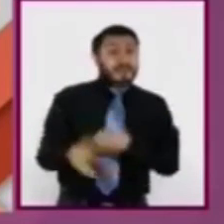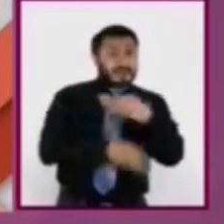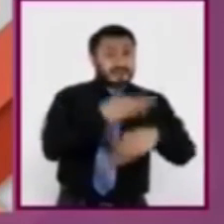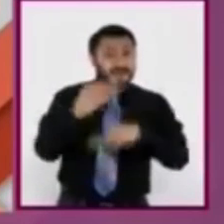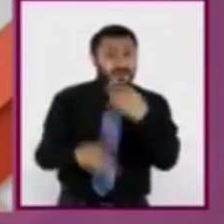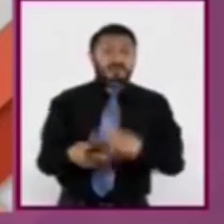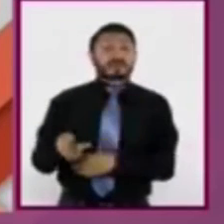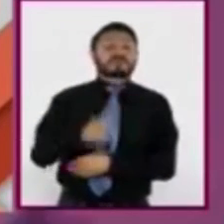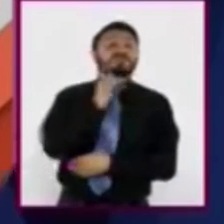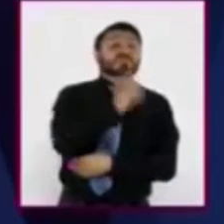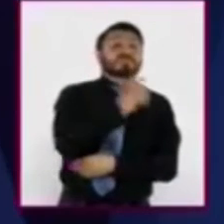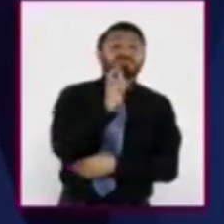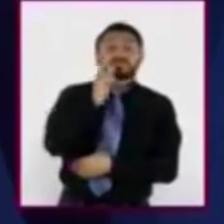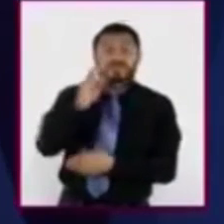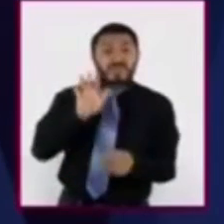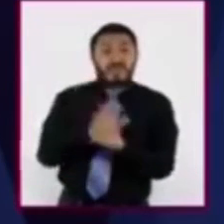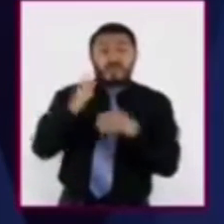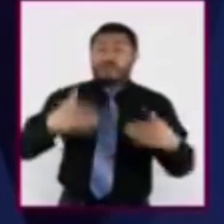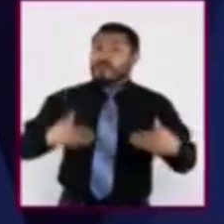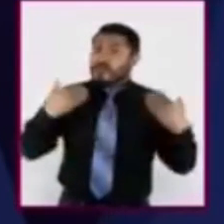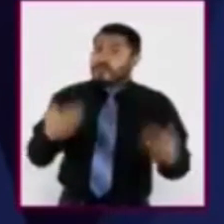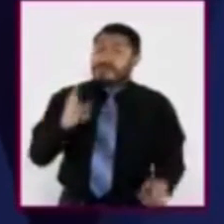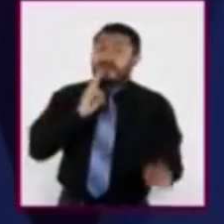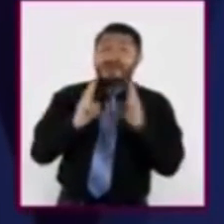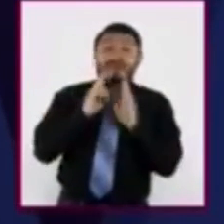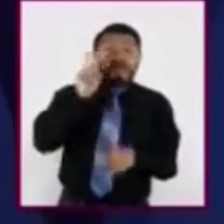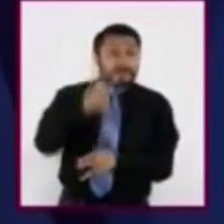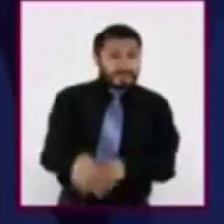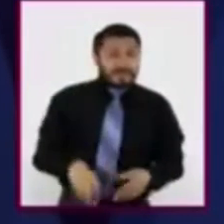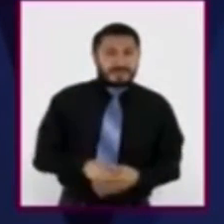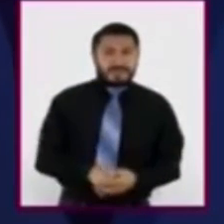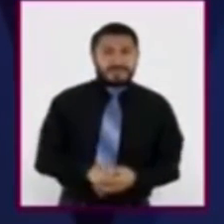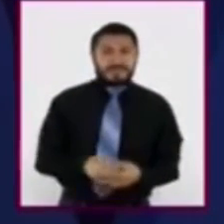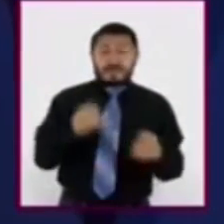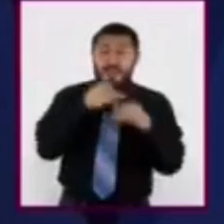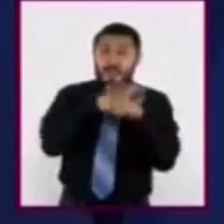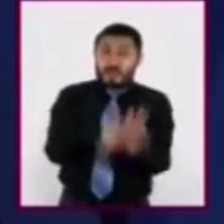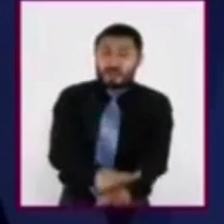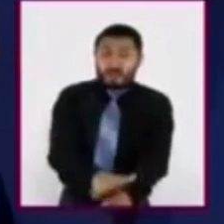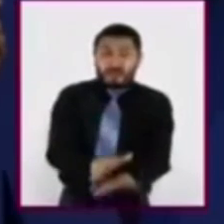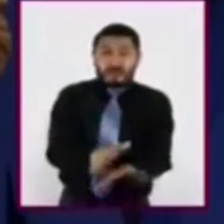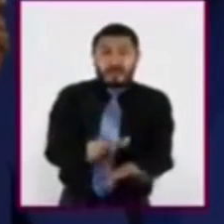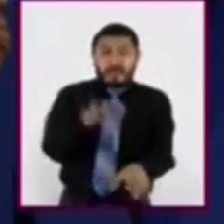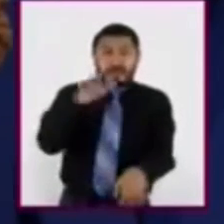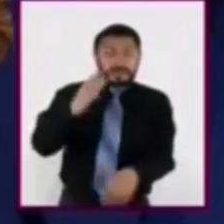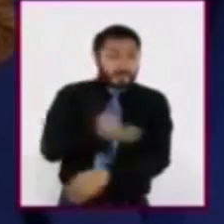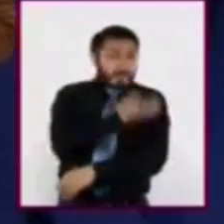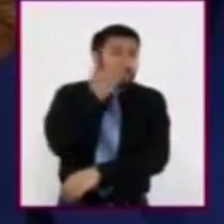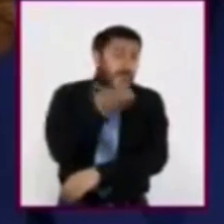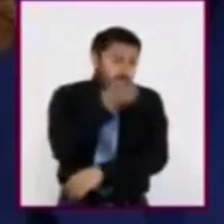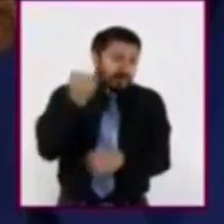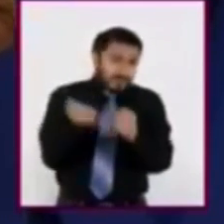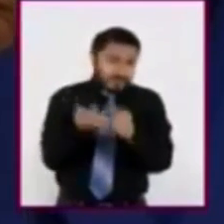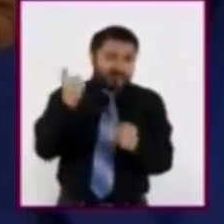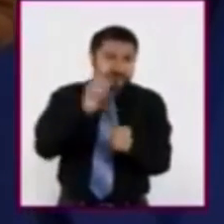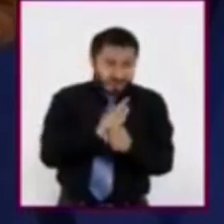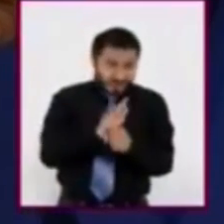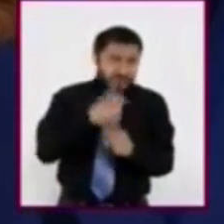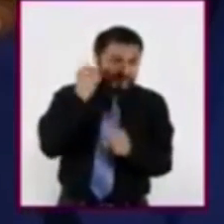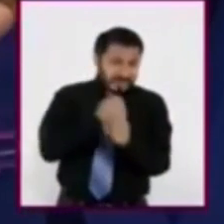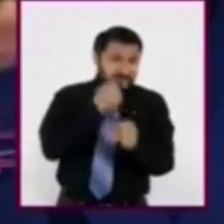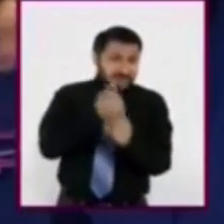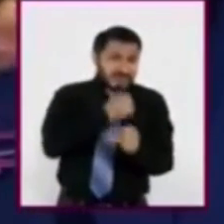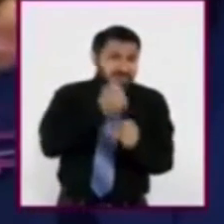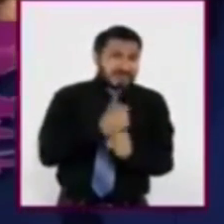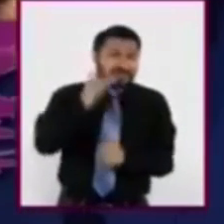y verifiquen su confiabilidad. Para ampliar la información sobre esta práctica social del lenguaje, localicen en sus libros